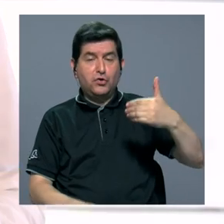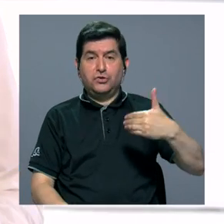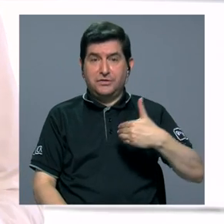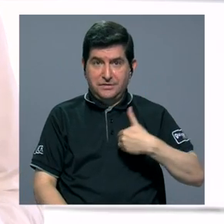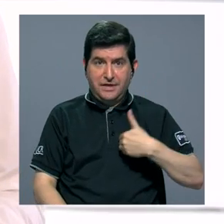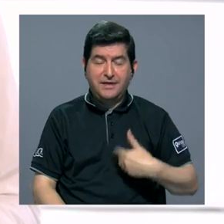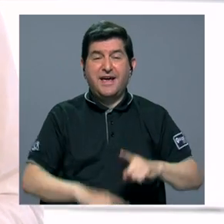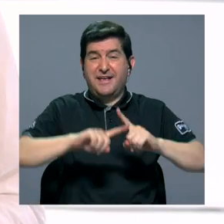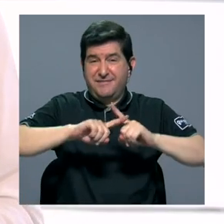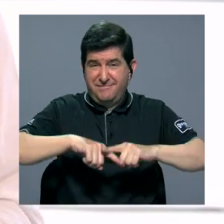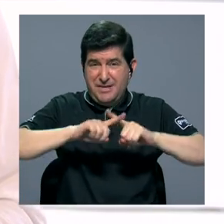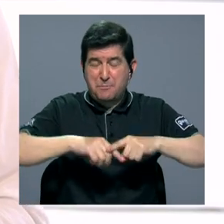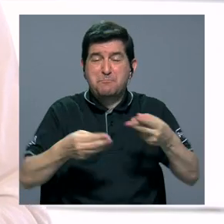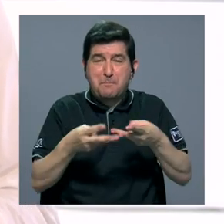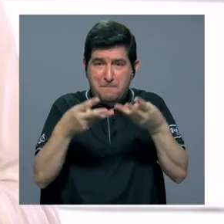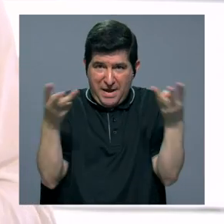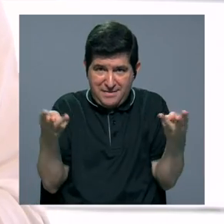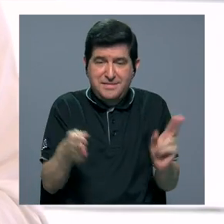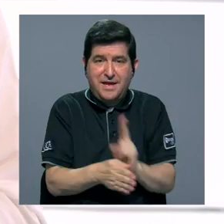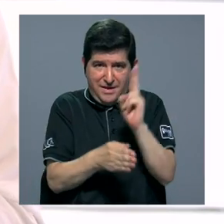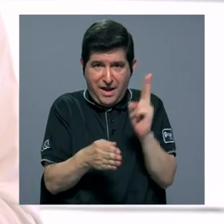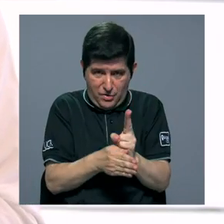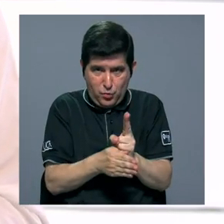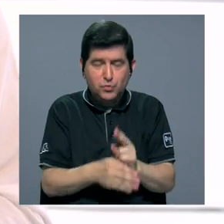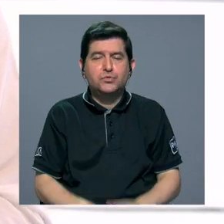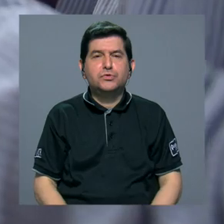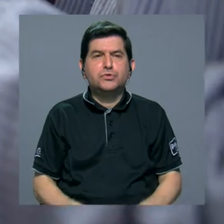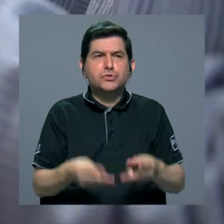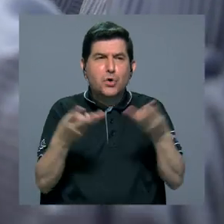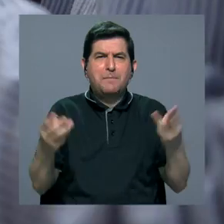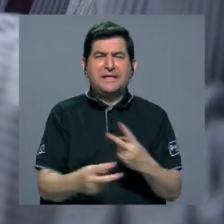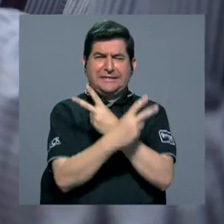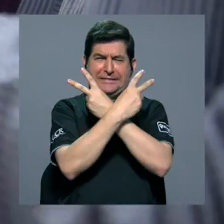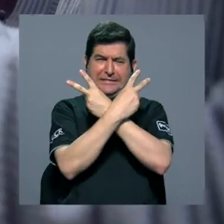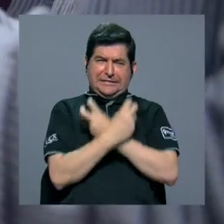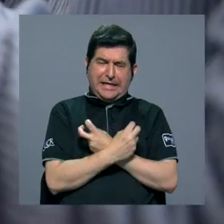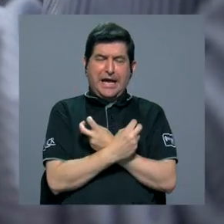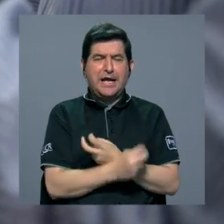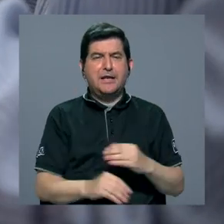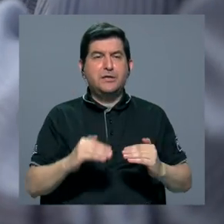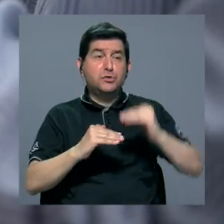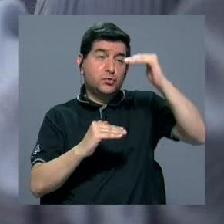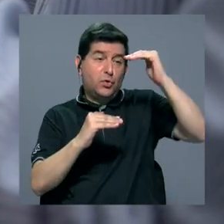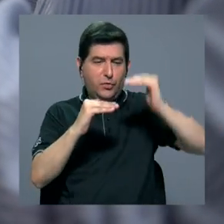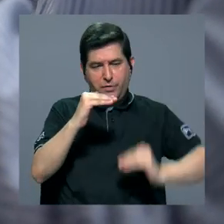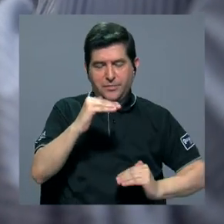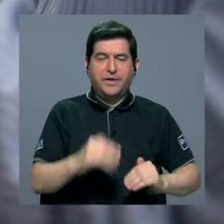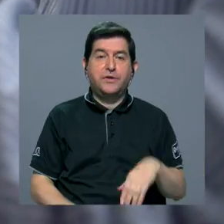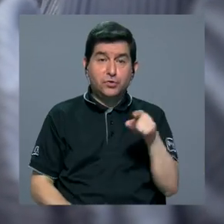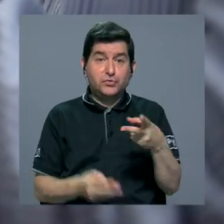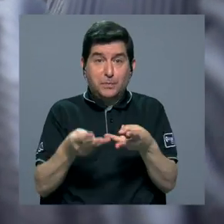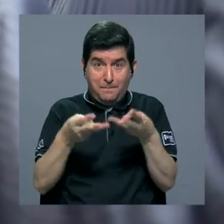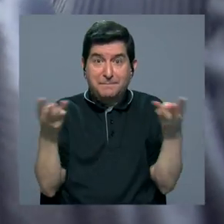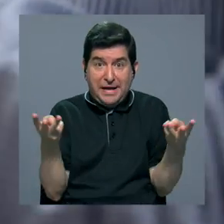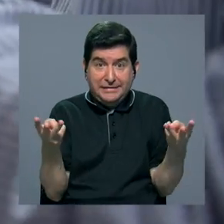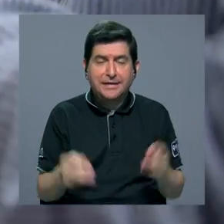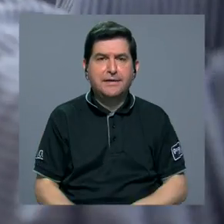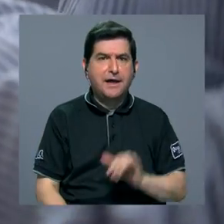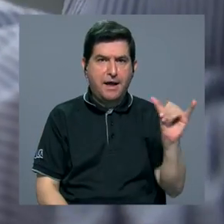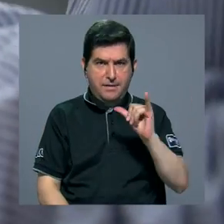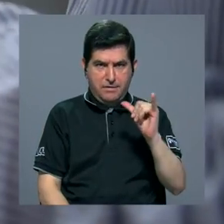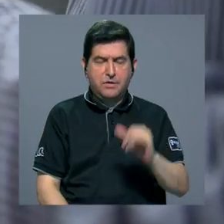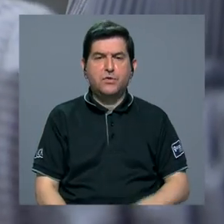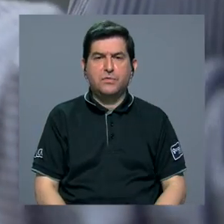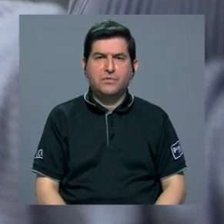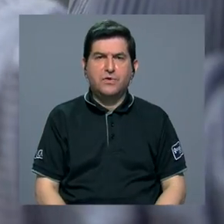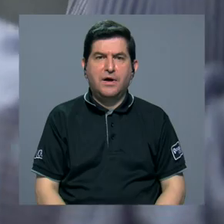dependiendo del material que utilicen en el cátodo, pueden ser materiales más tóxicos, pueden ser materiales menos tóxicos. Estos materiales también le dan